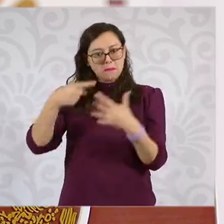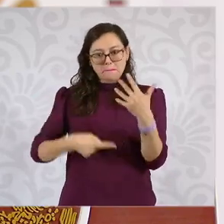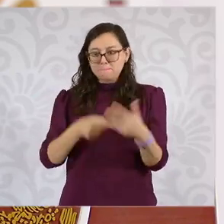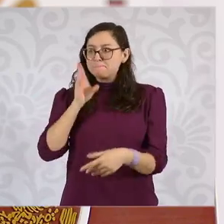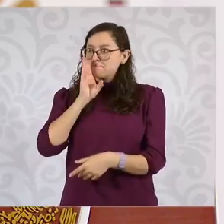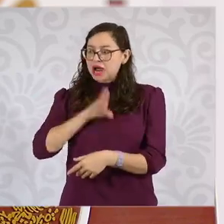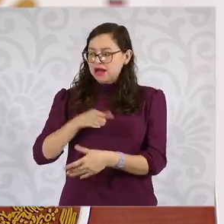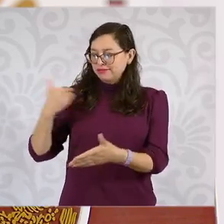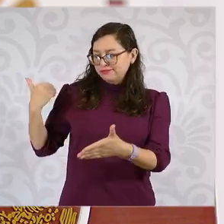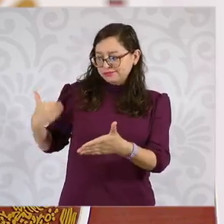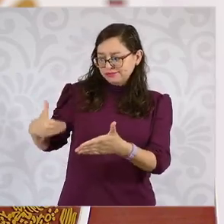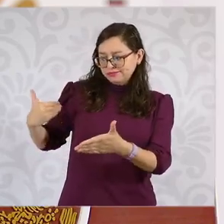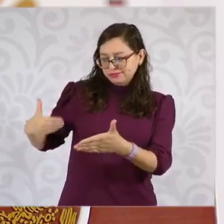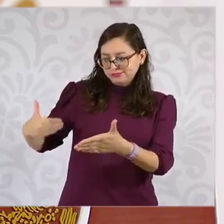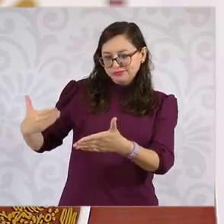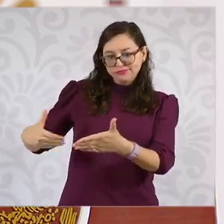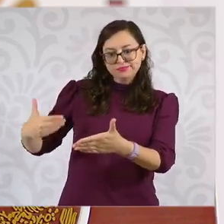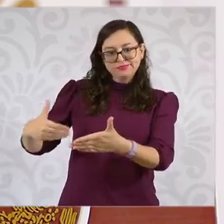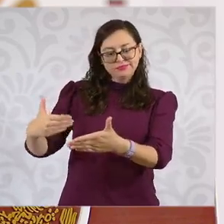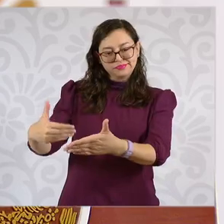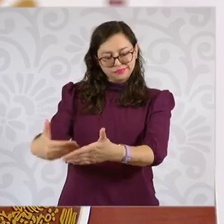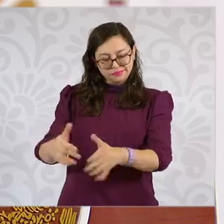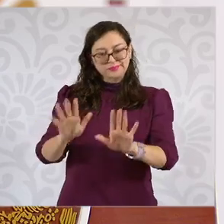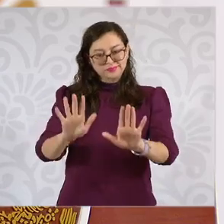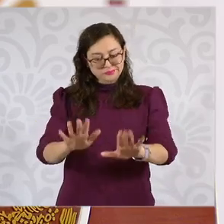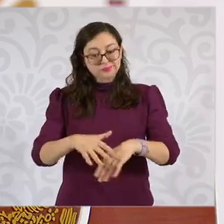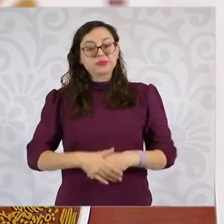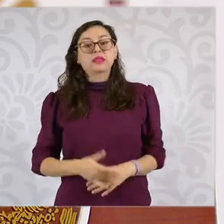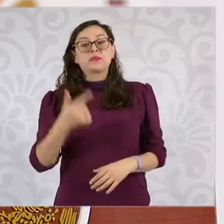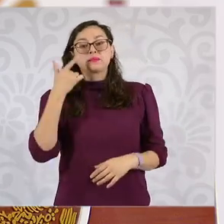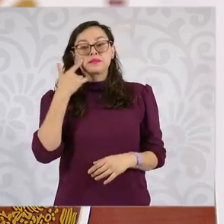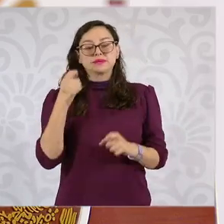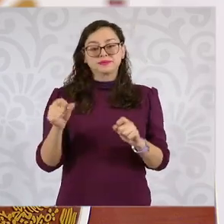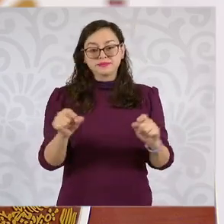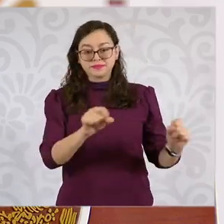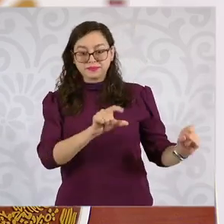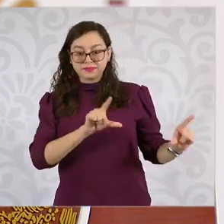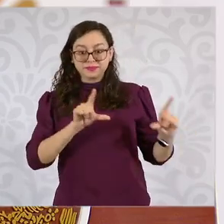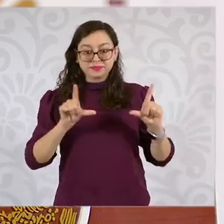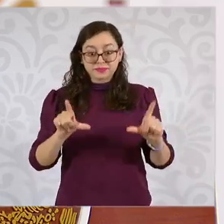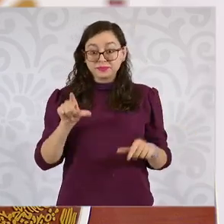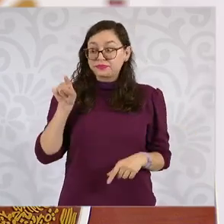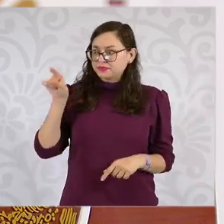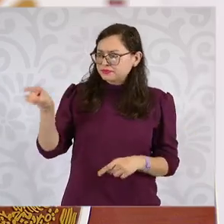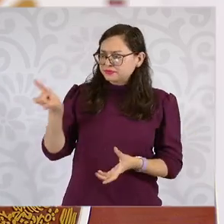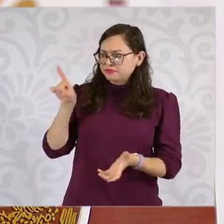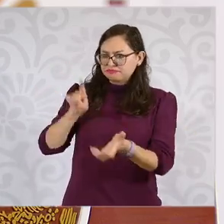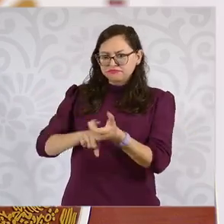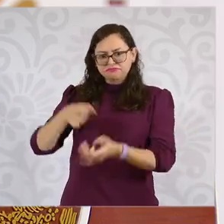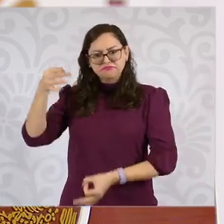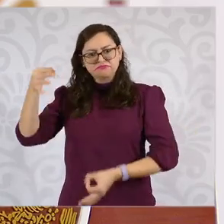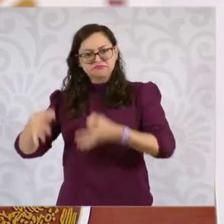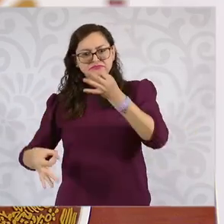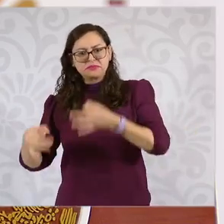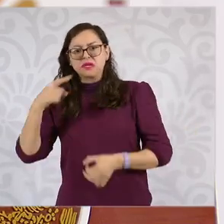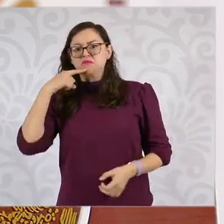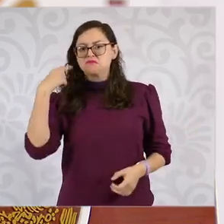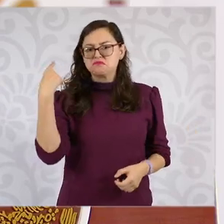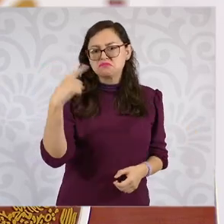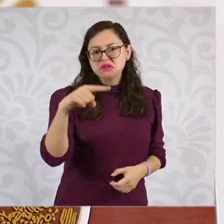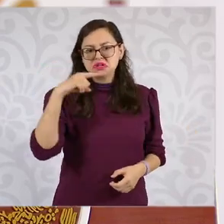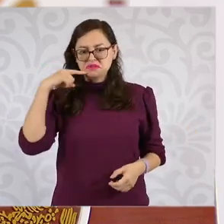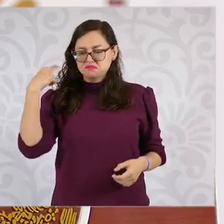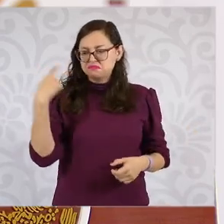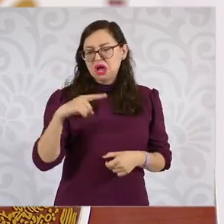federación han emitido resoluciones, la que sigue, y amparos frenando la aplicación de